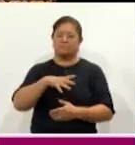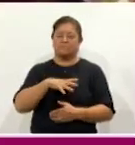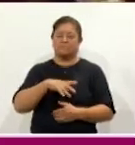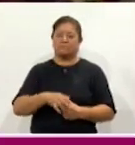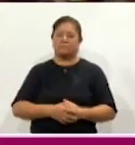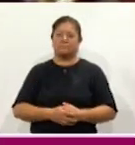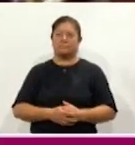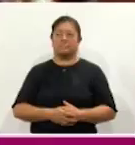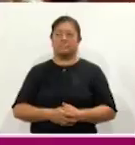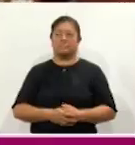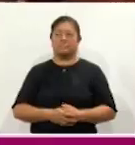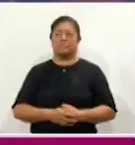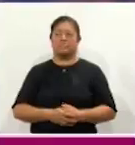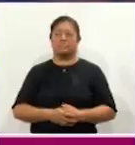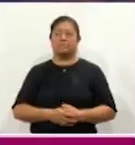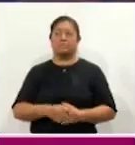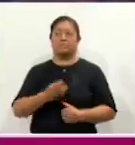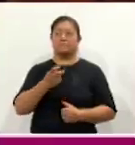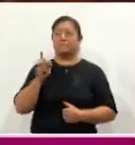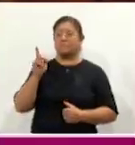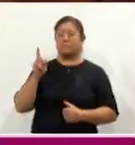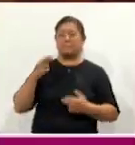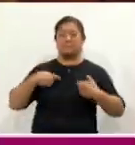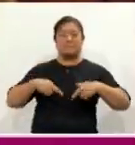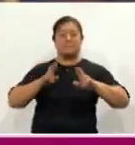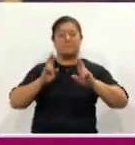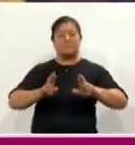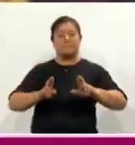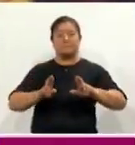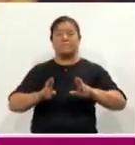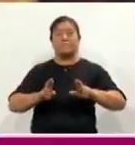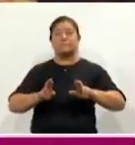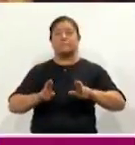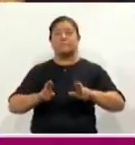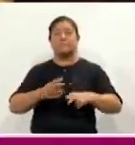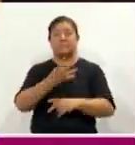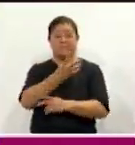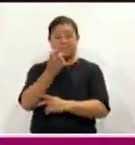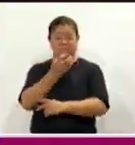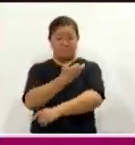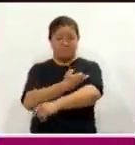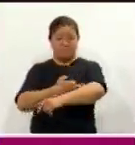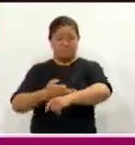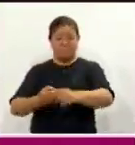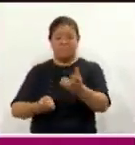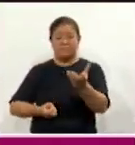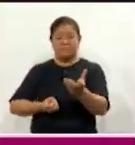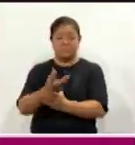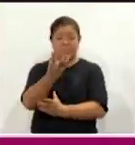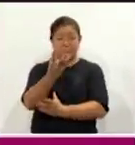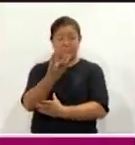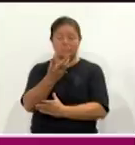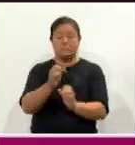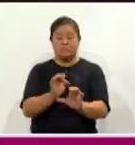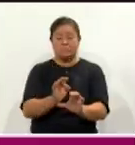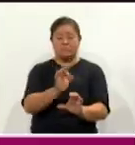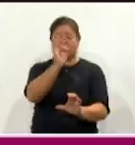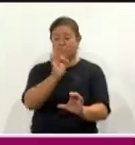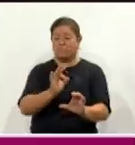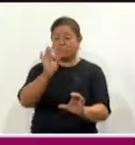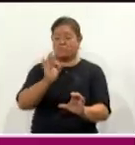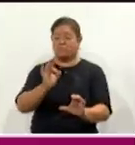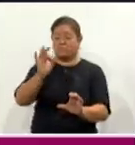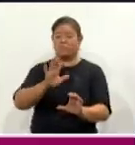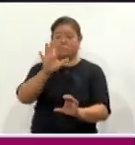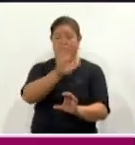representación de la salida de las 400 familias que salieron